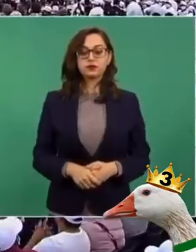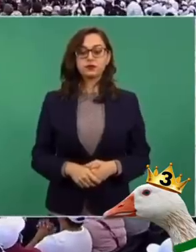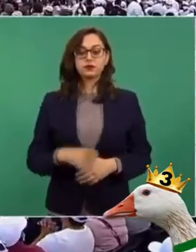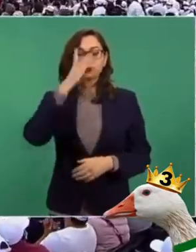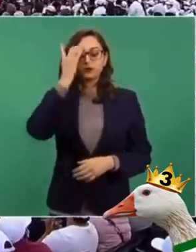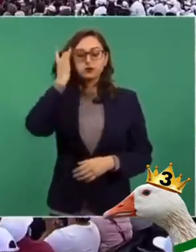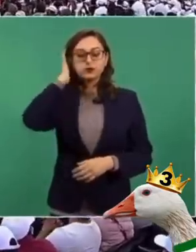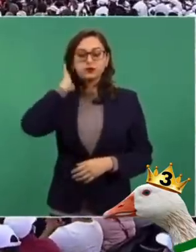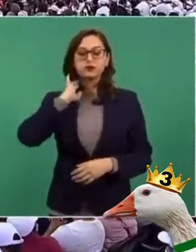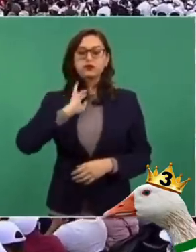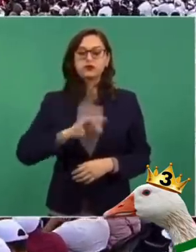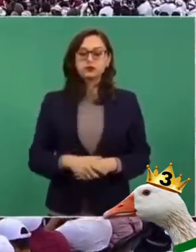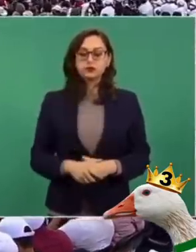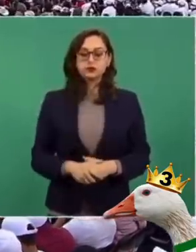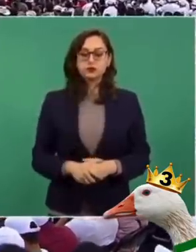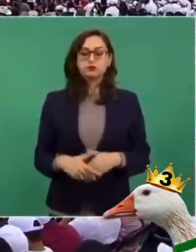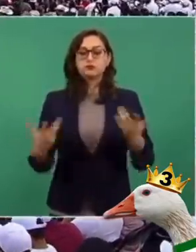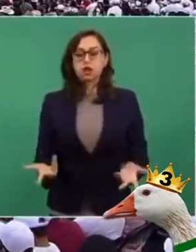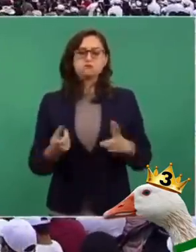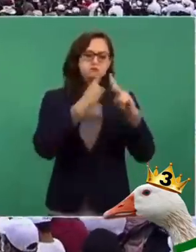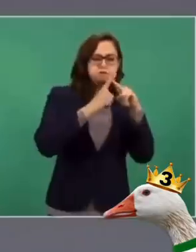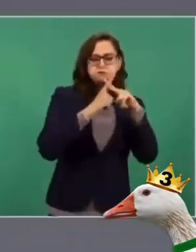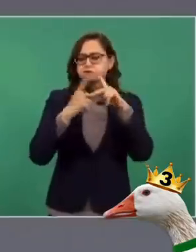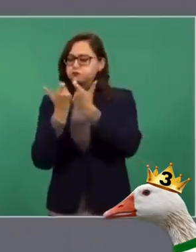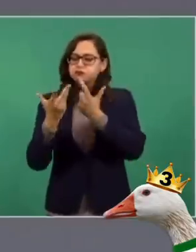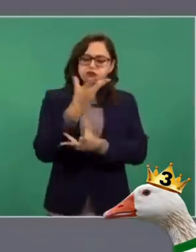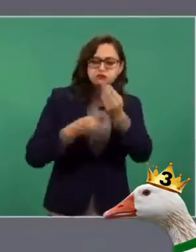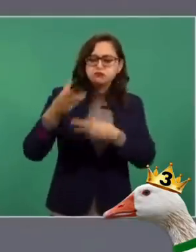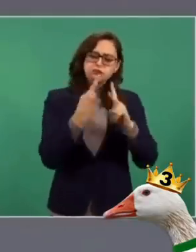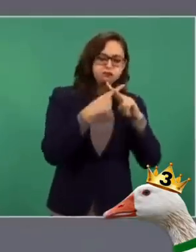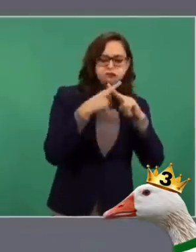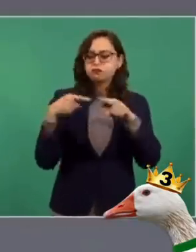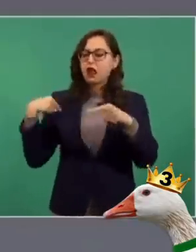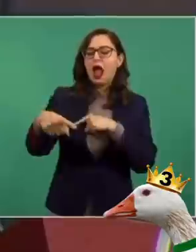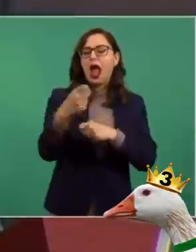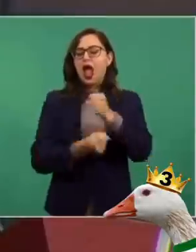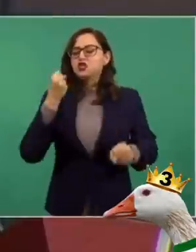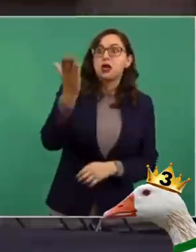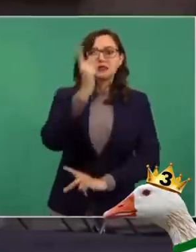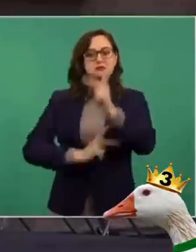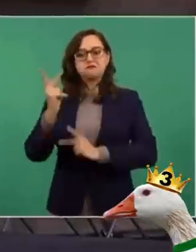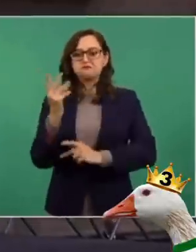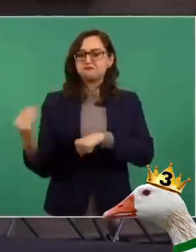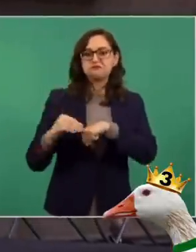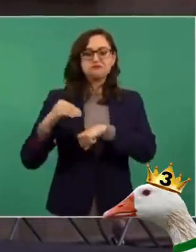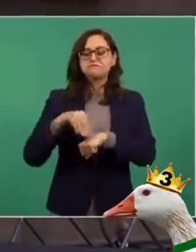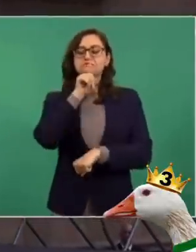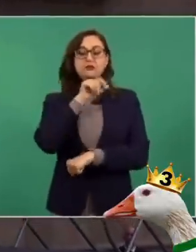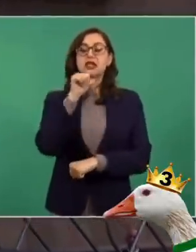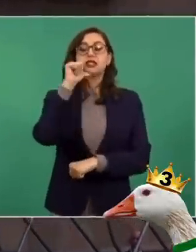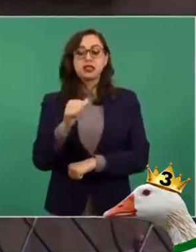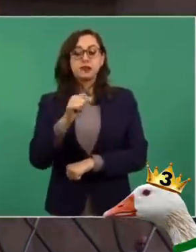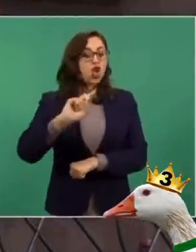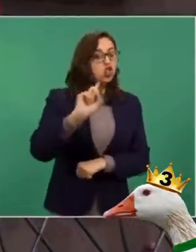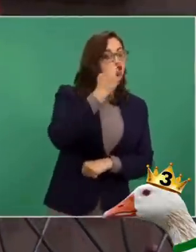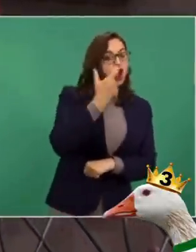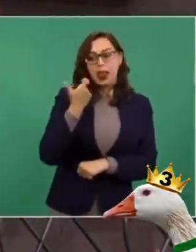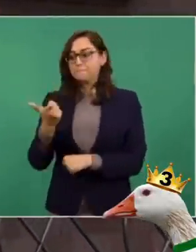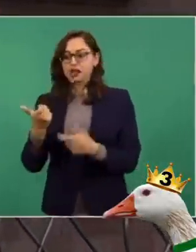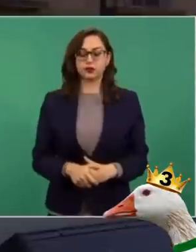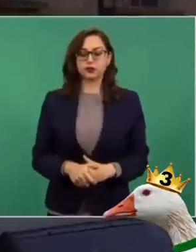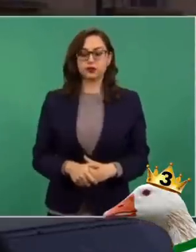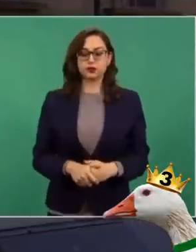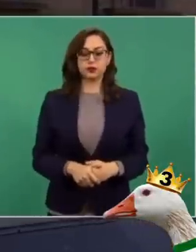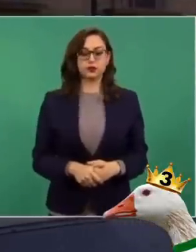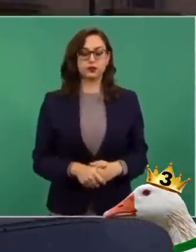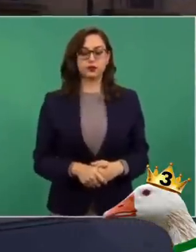todos los pronósticos coinciden en que la economía crecerá este año alrededor del 6%. El meso no se devaluó durante los primeros